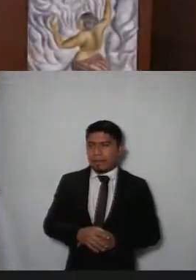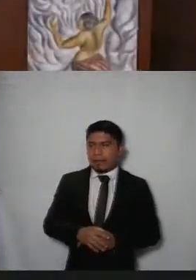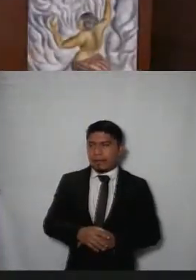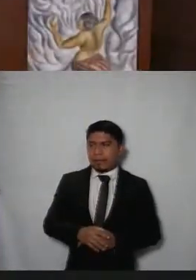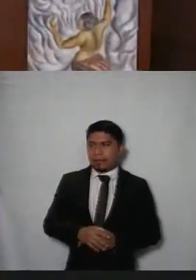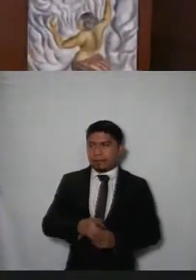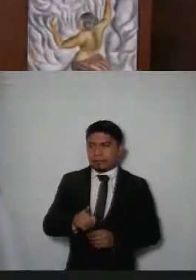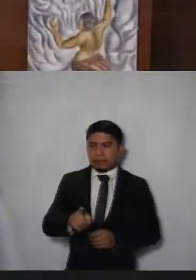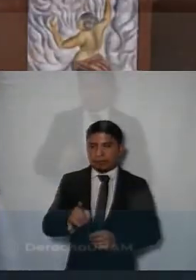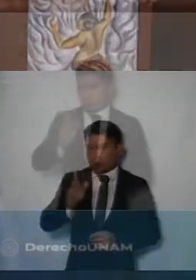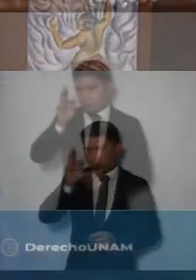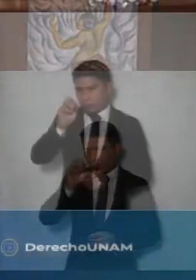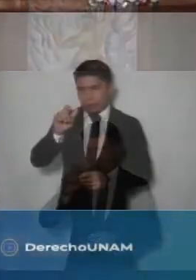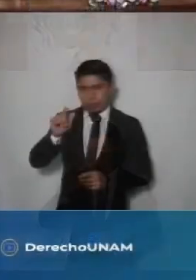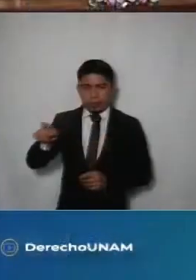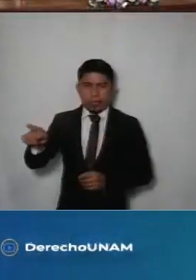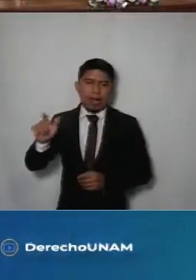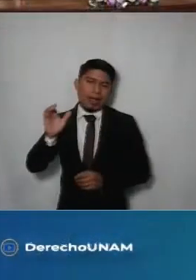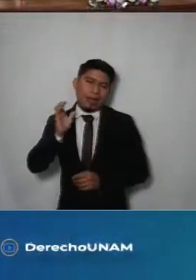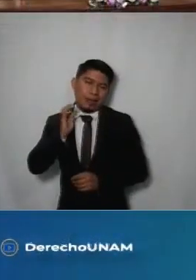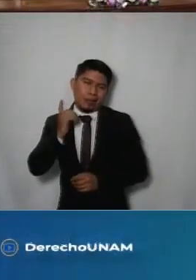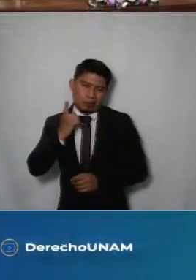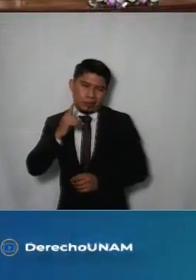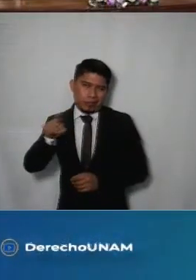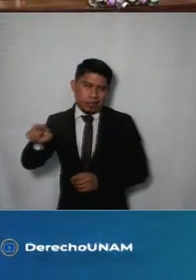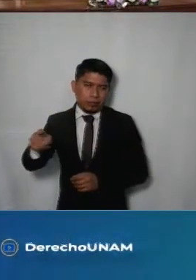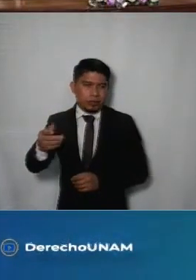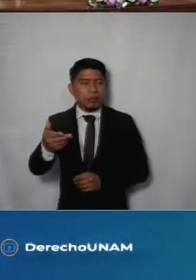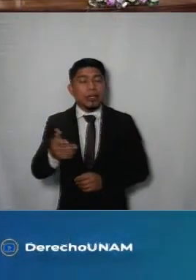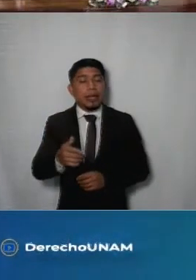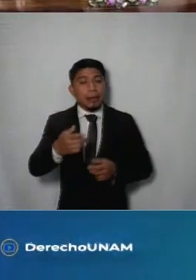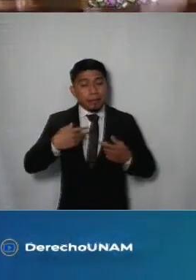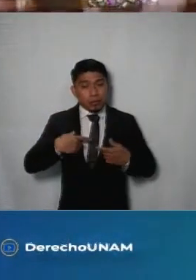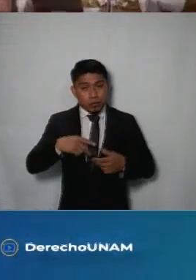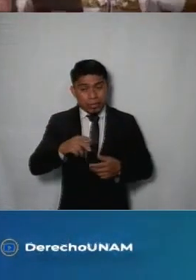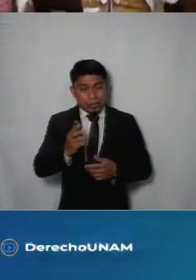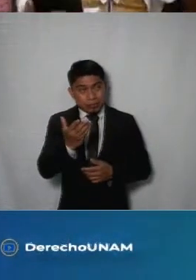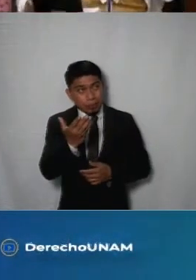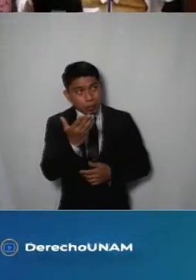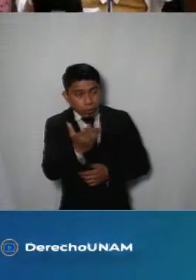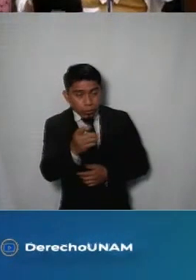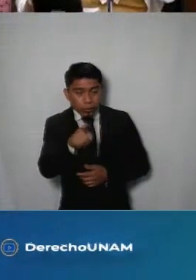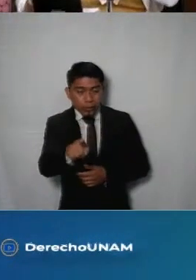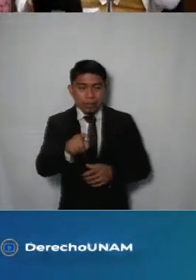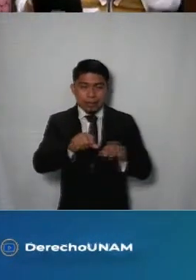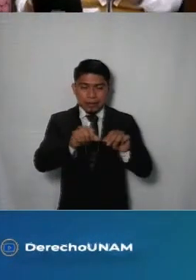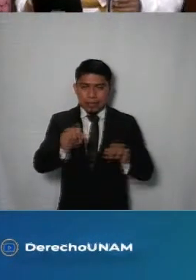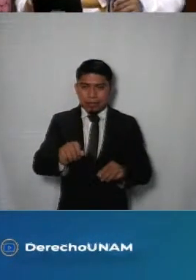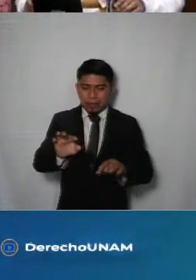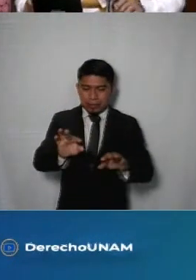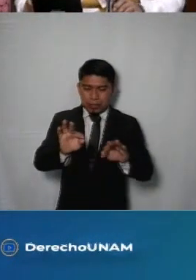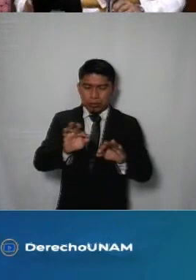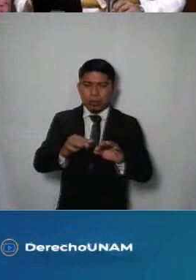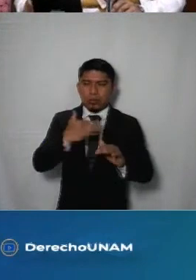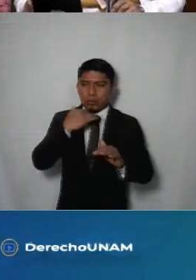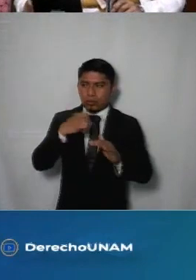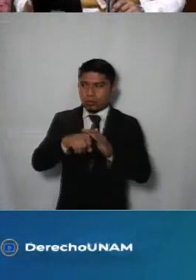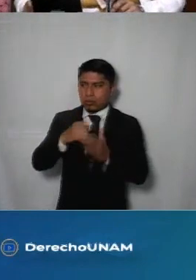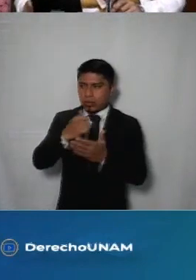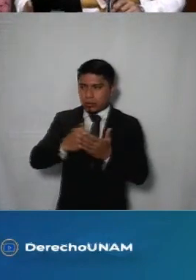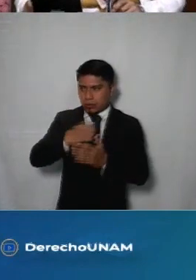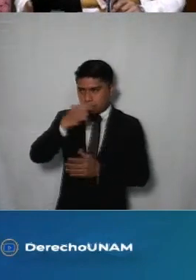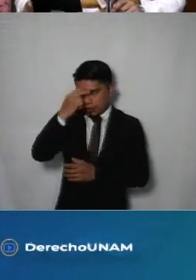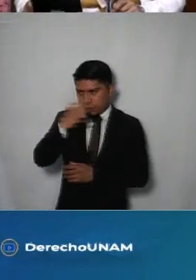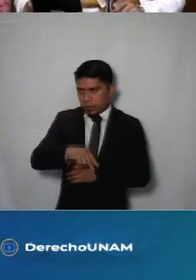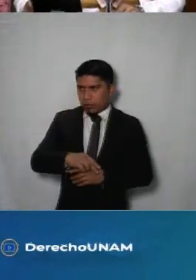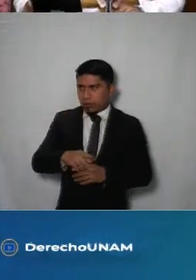presentado en contra del Congreso de la Ciudad de México solicitaron a la Comisión de Selección del Sistema Anticorrupción